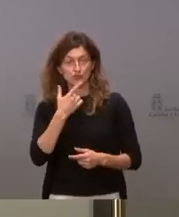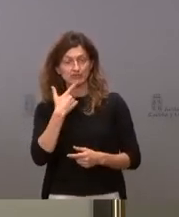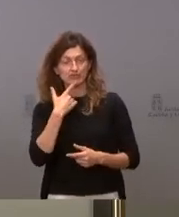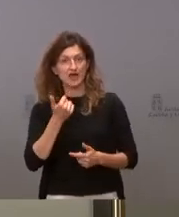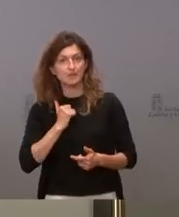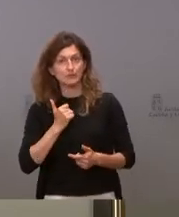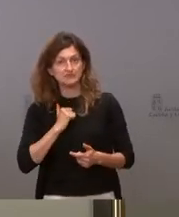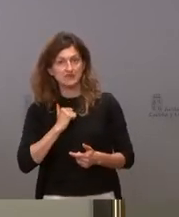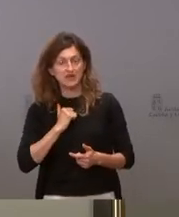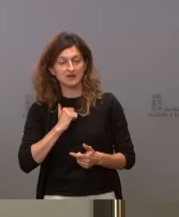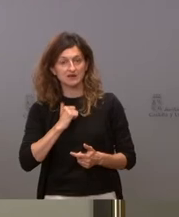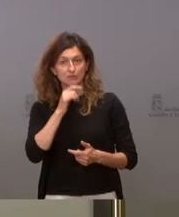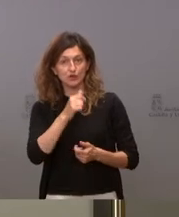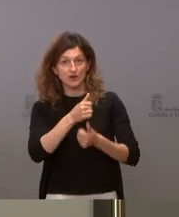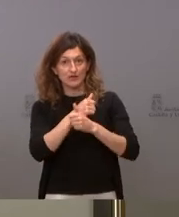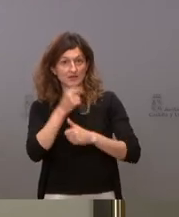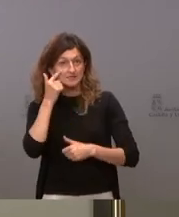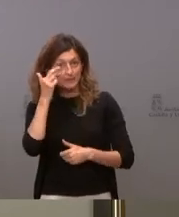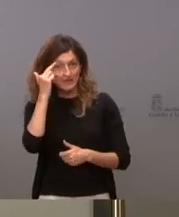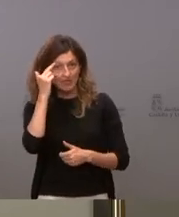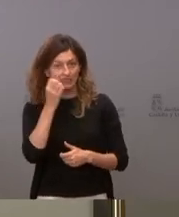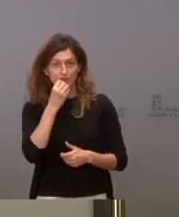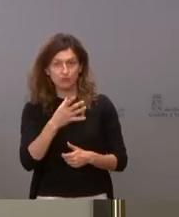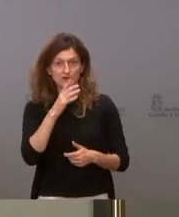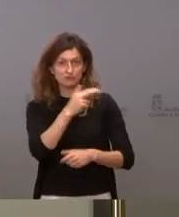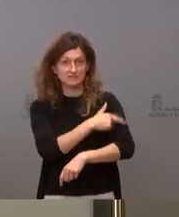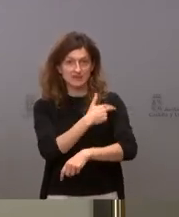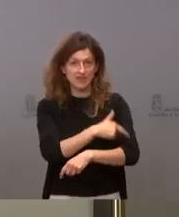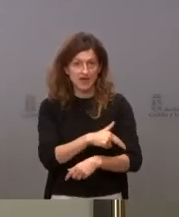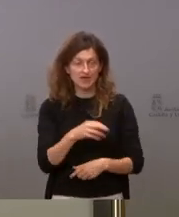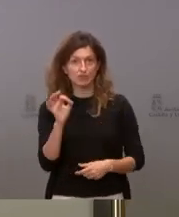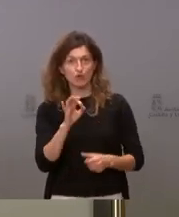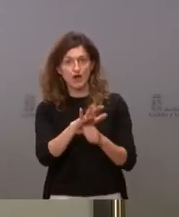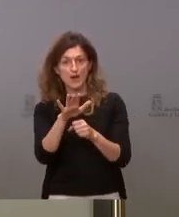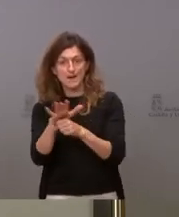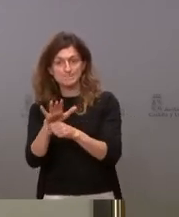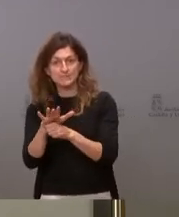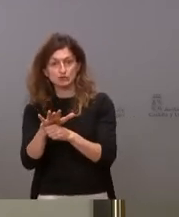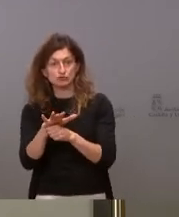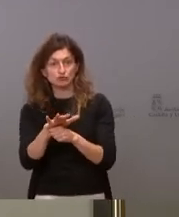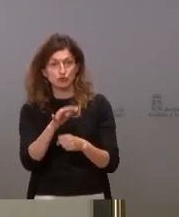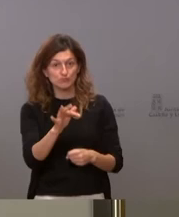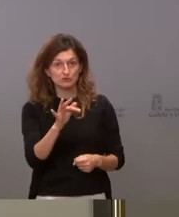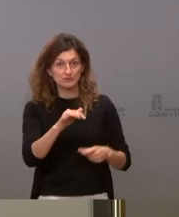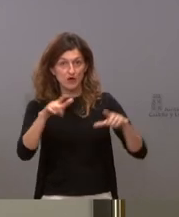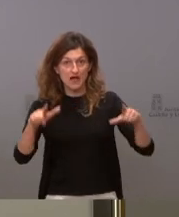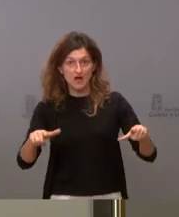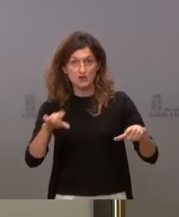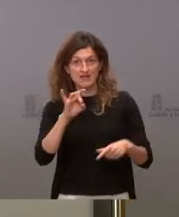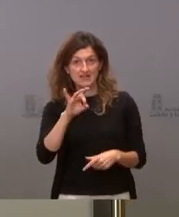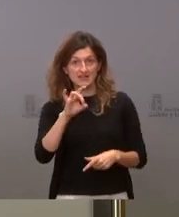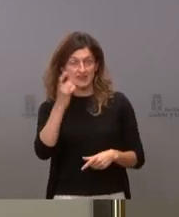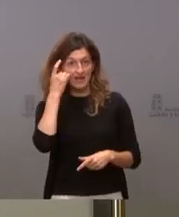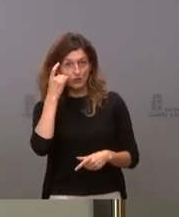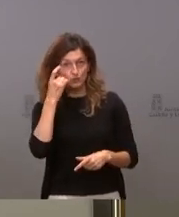aprovechar la buena experiencia como está ocurriendo en Sanidad, está ocurriendo en otros ámbitos, la buena experiencia de tener aulas con 15 en lugar de